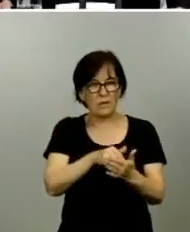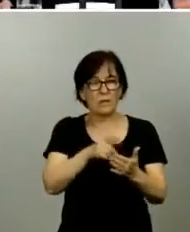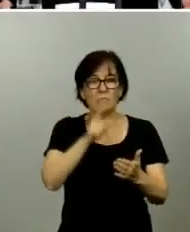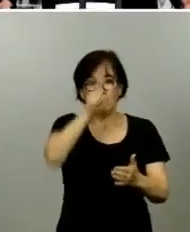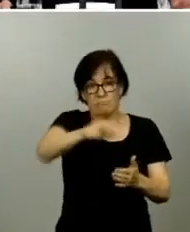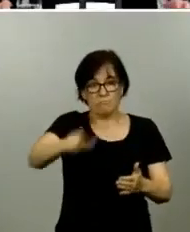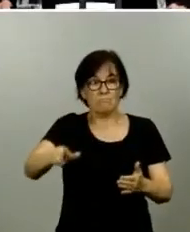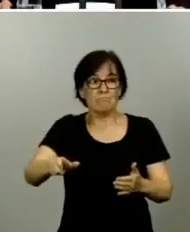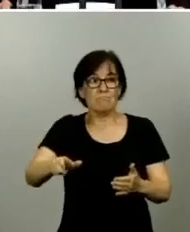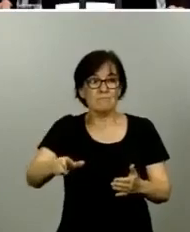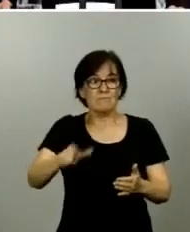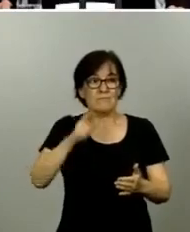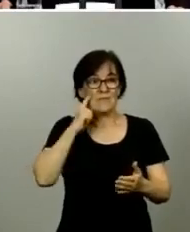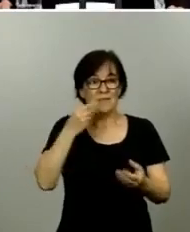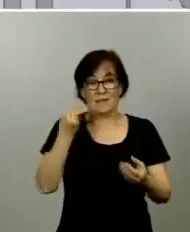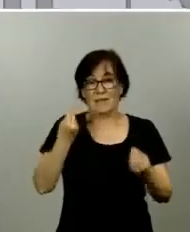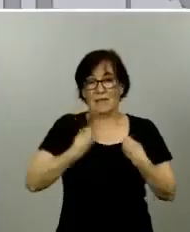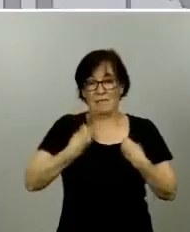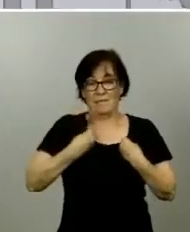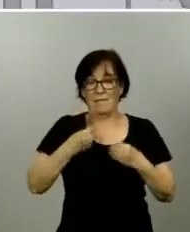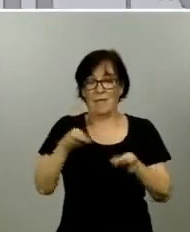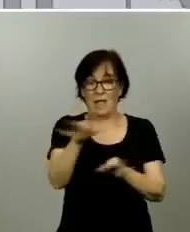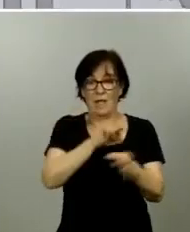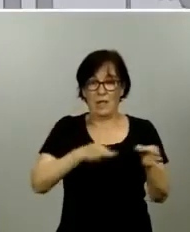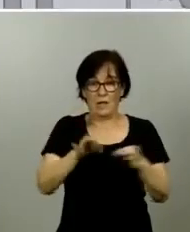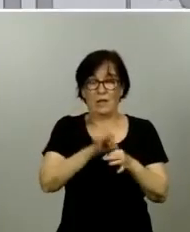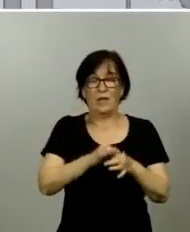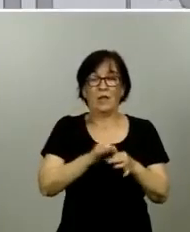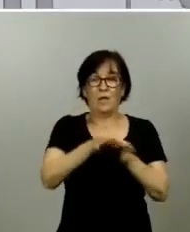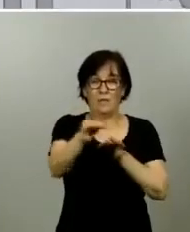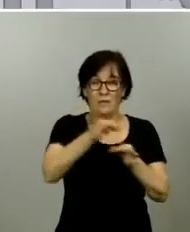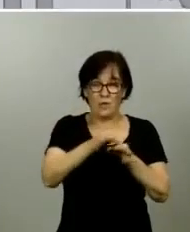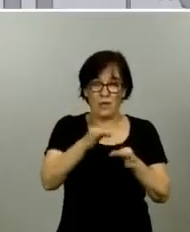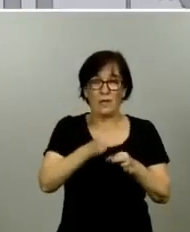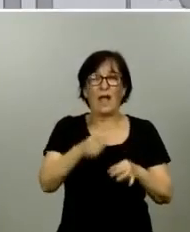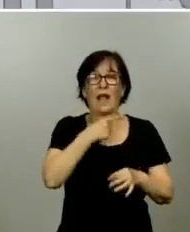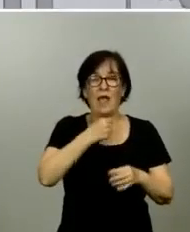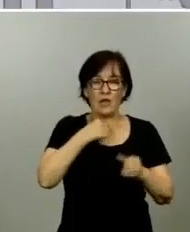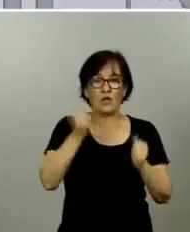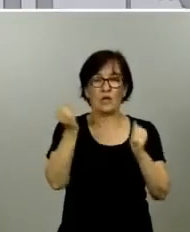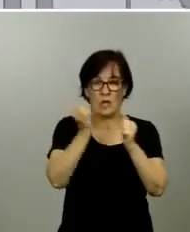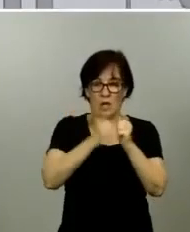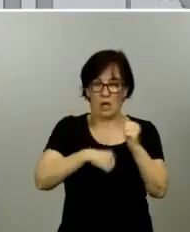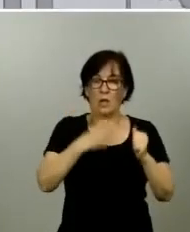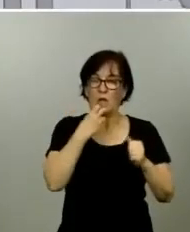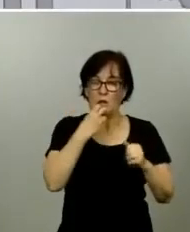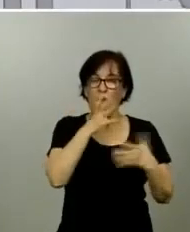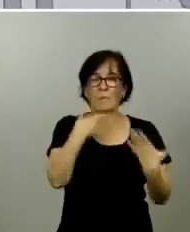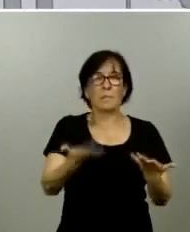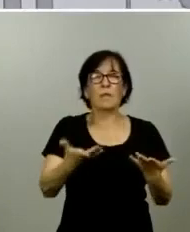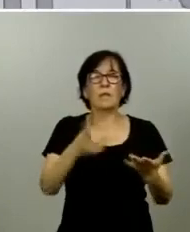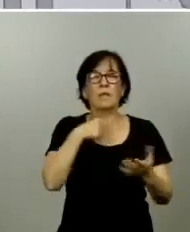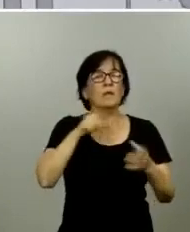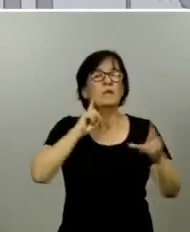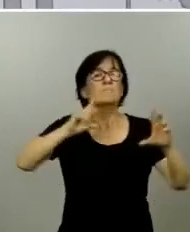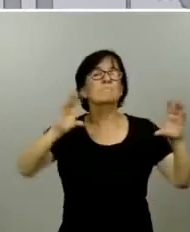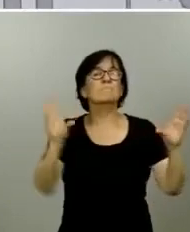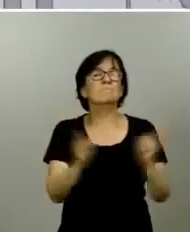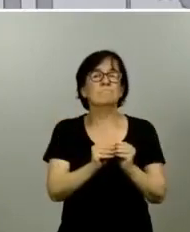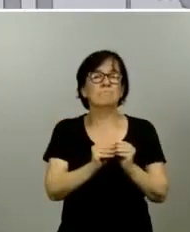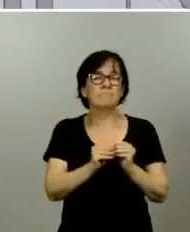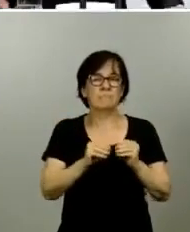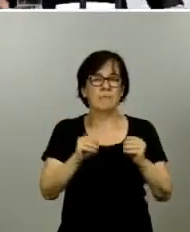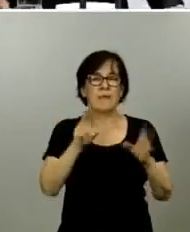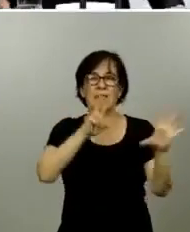los que habitan en las islas de Formentera, La Graciosa y Arroyo Gómera, estarán en fase 3. Por tanto, desde el resumen final, 70% de la